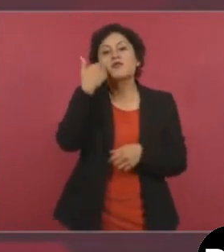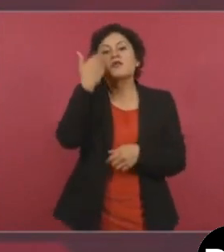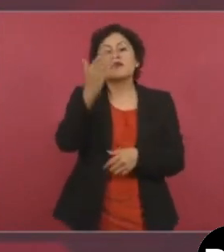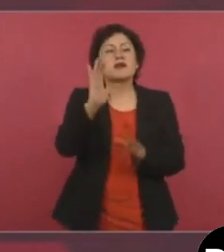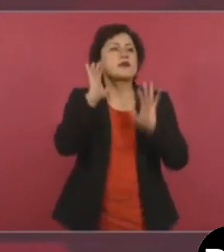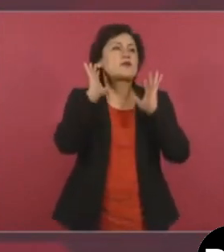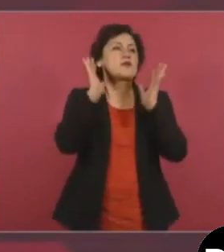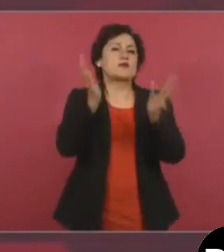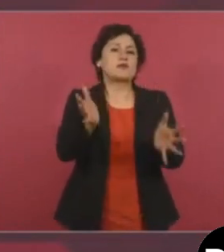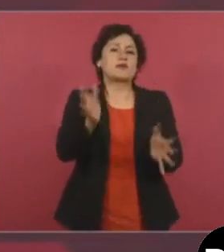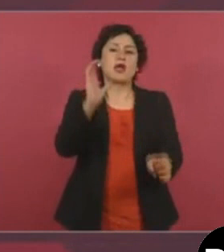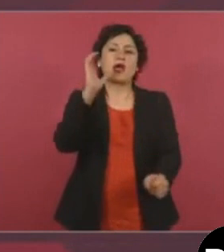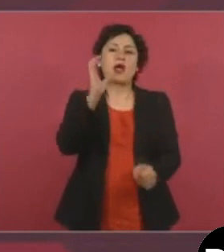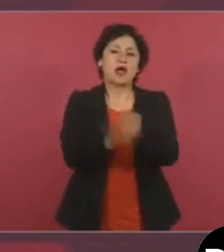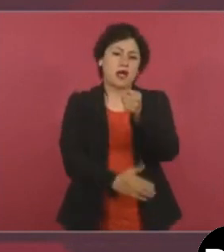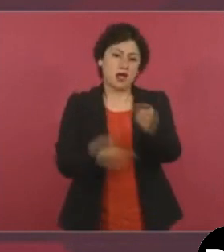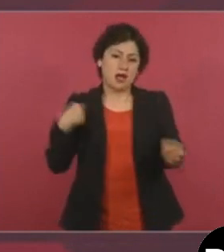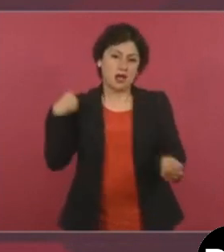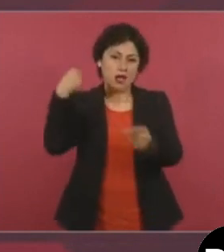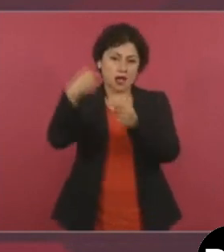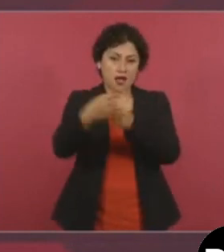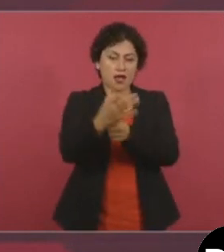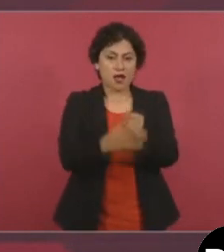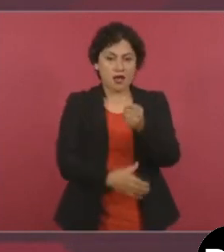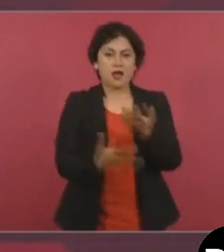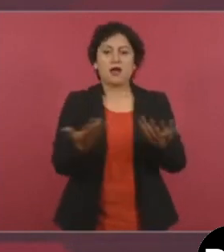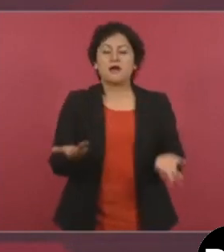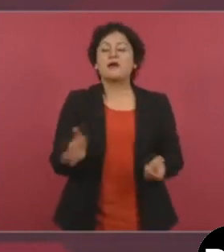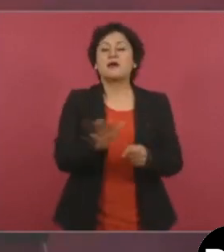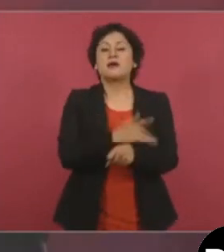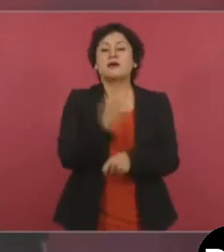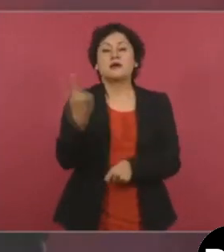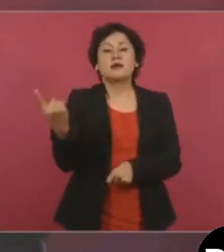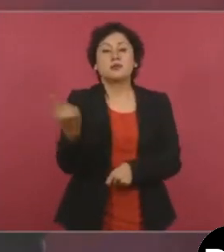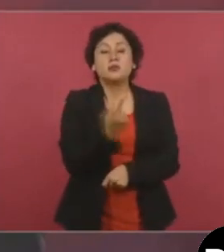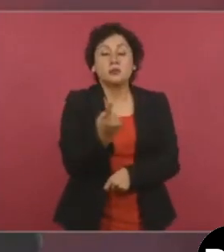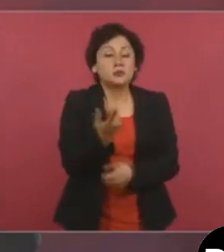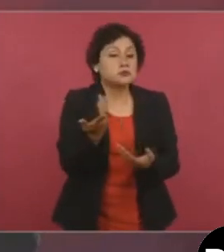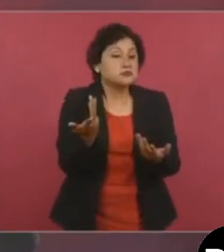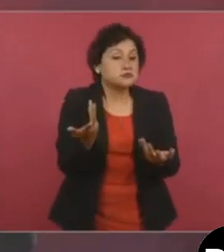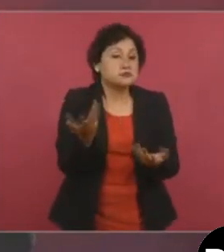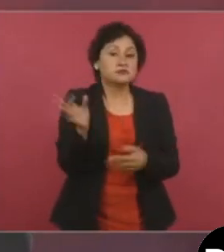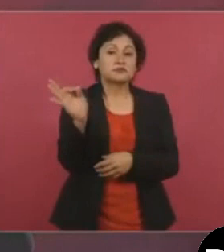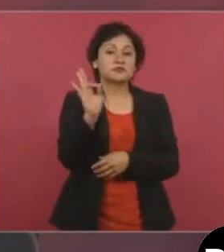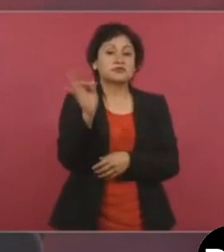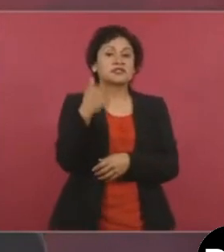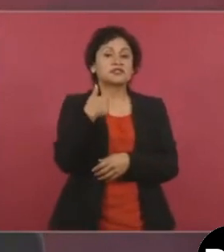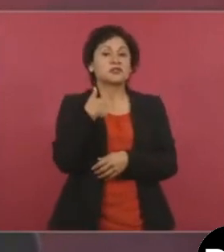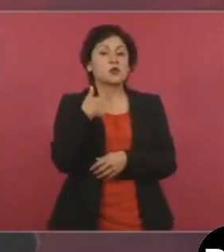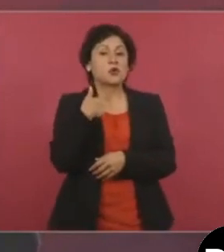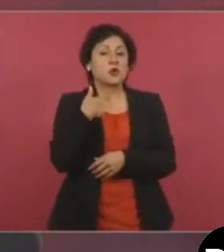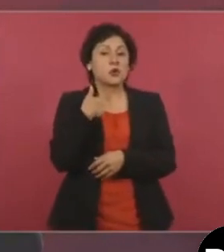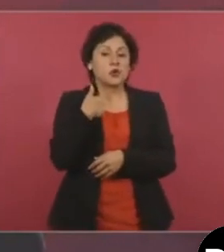ciclo porque si no vamos